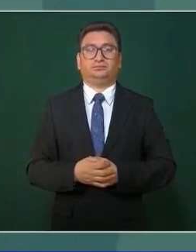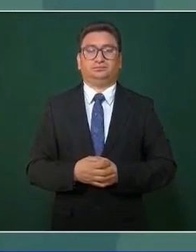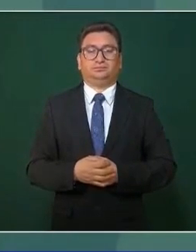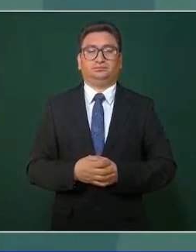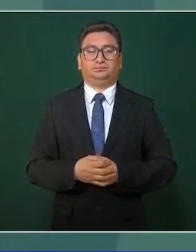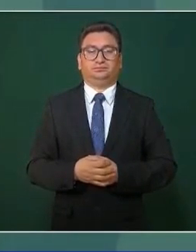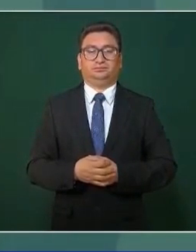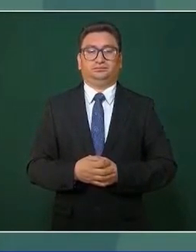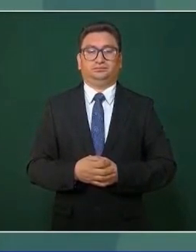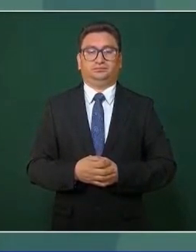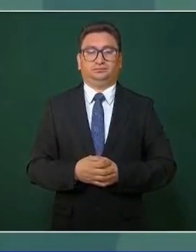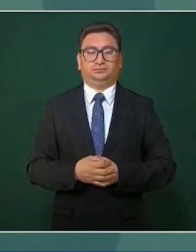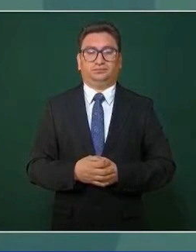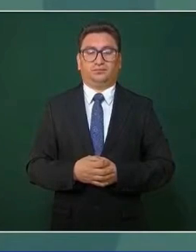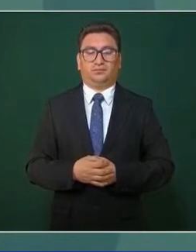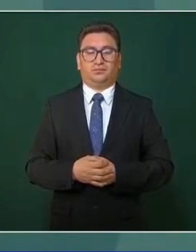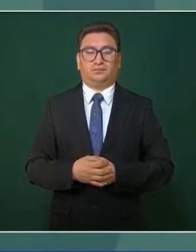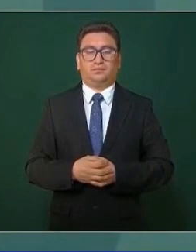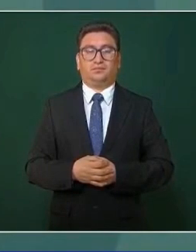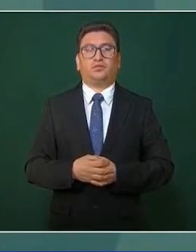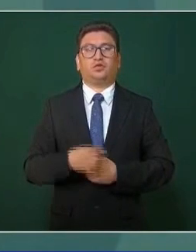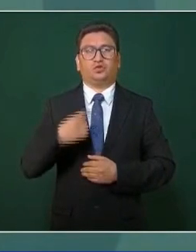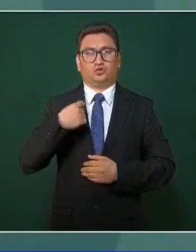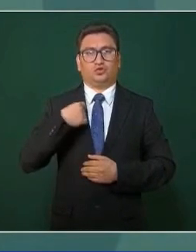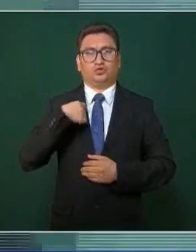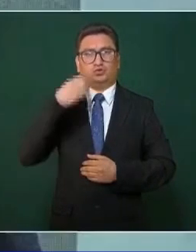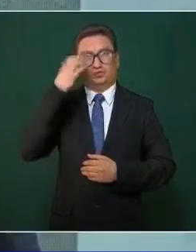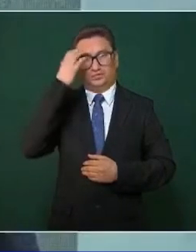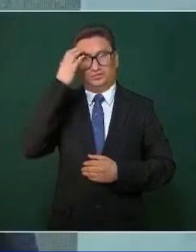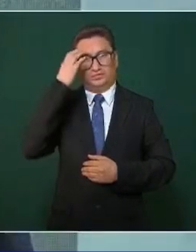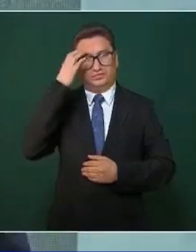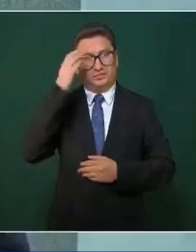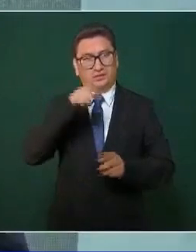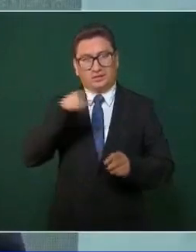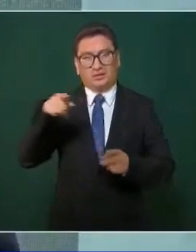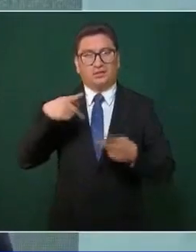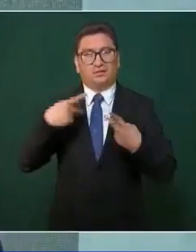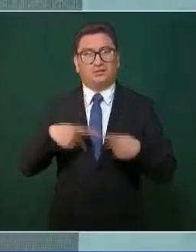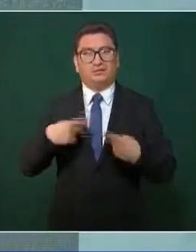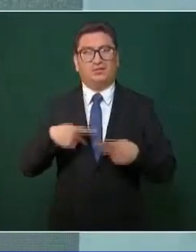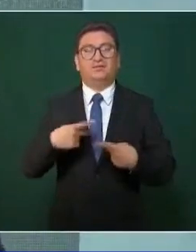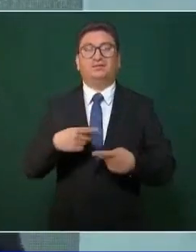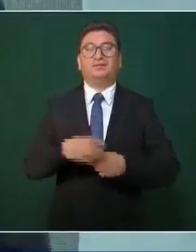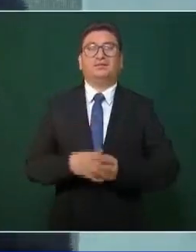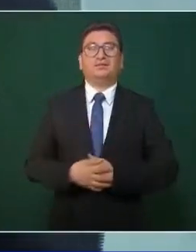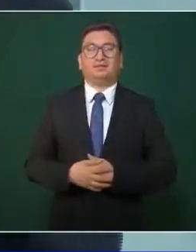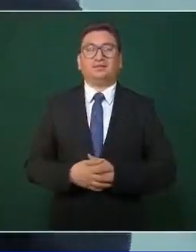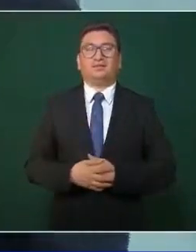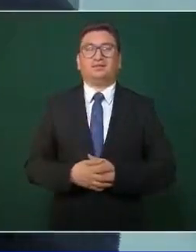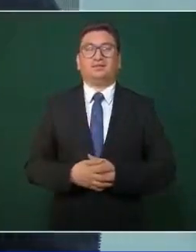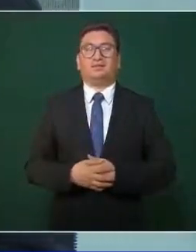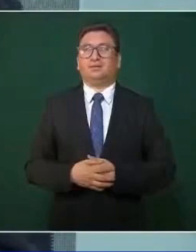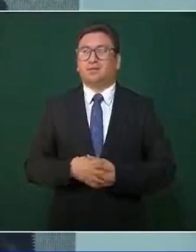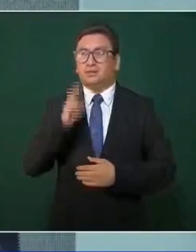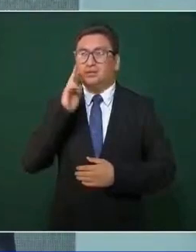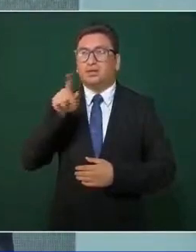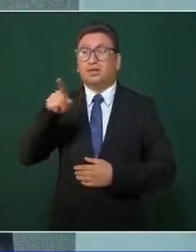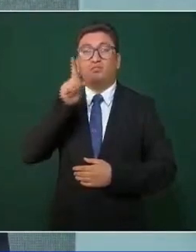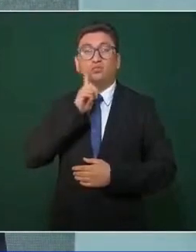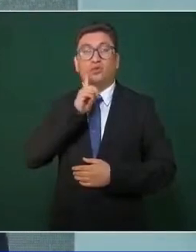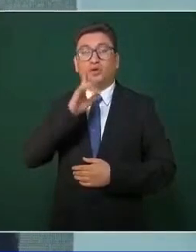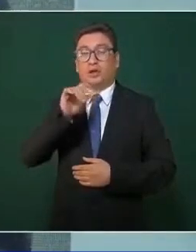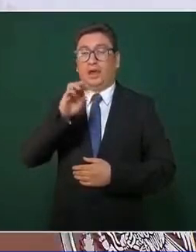Yo conocí gente que veían en Carmen Aristegui